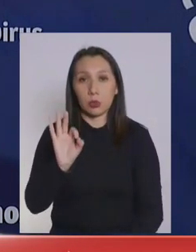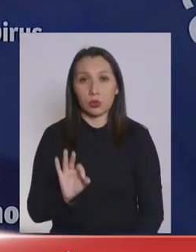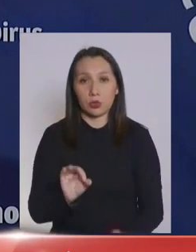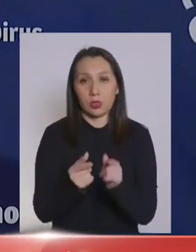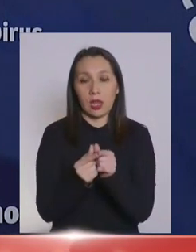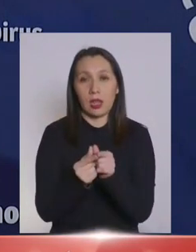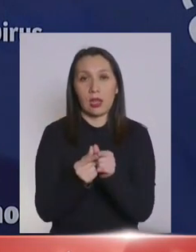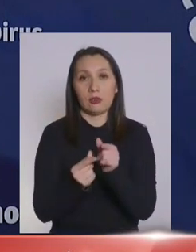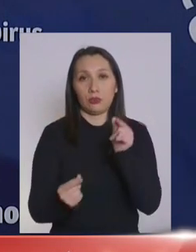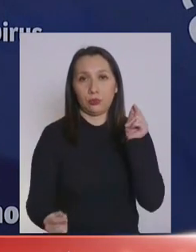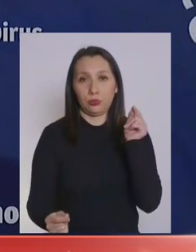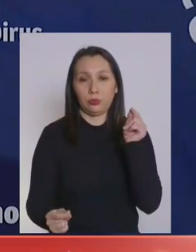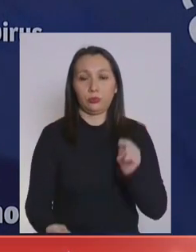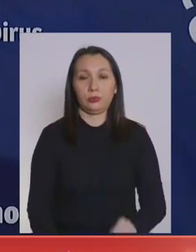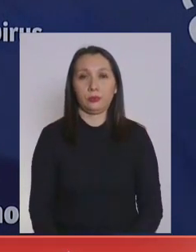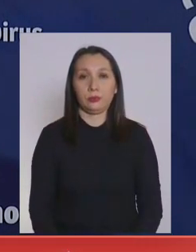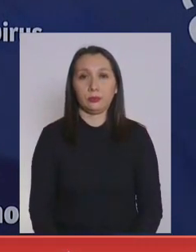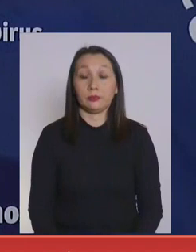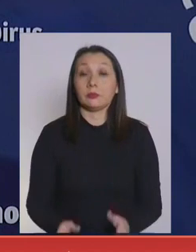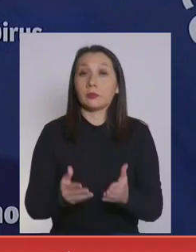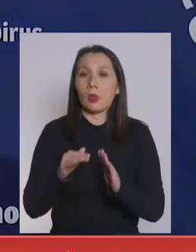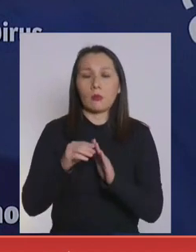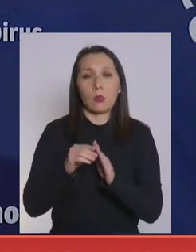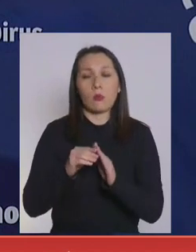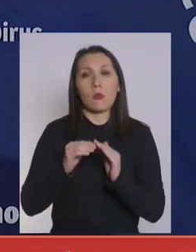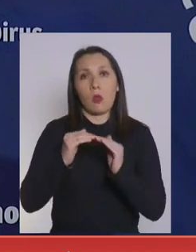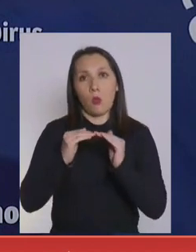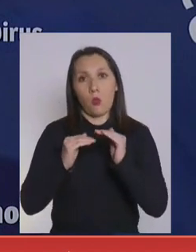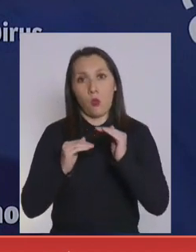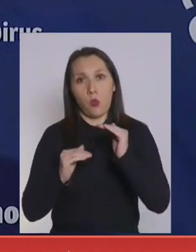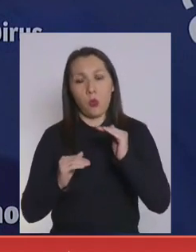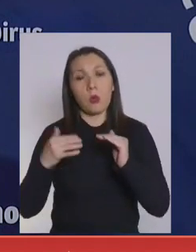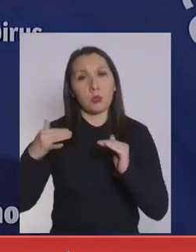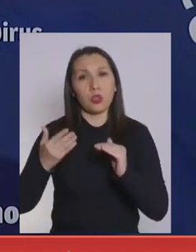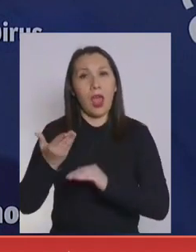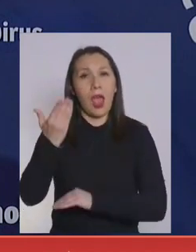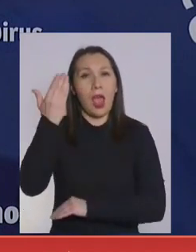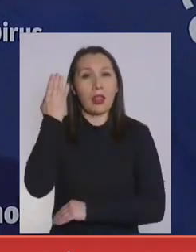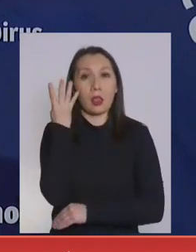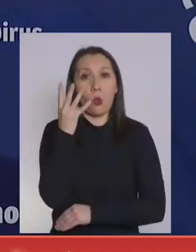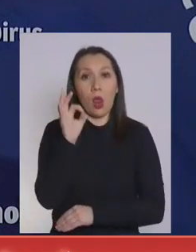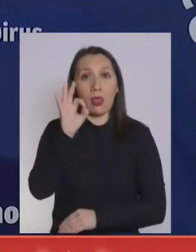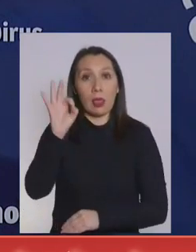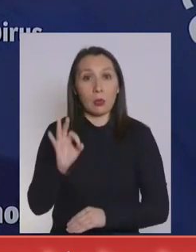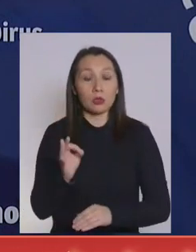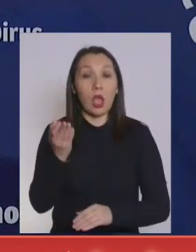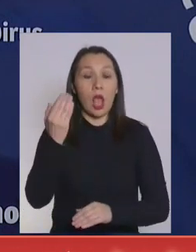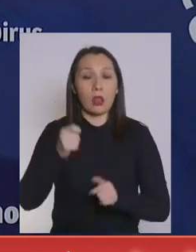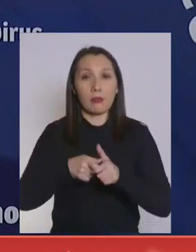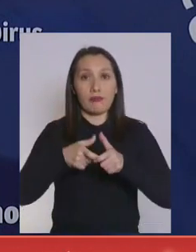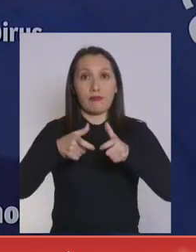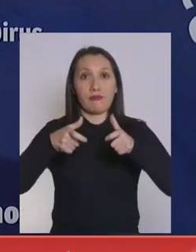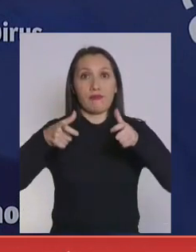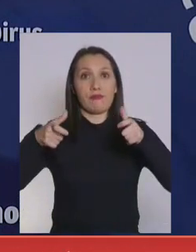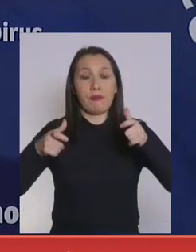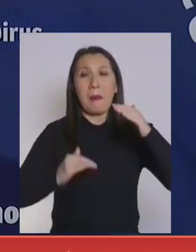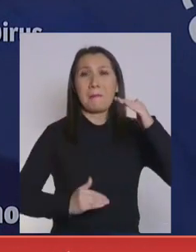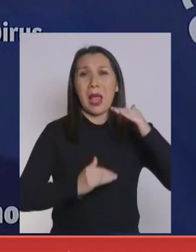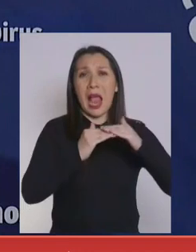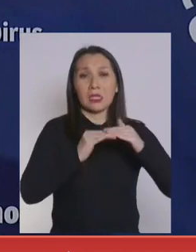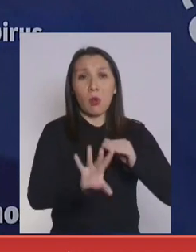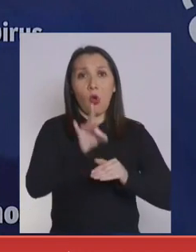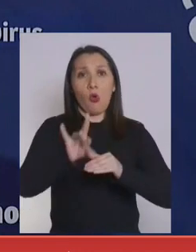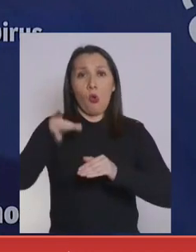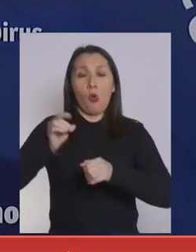a nivel nacional. O sea, muy lejos de cifras del 40% que tuvimos en el máximo